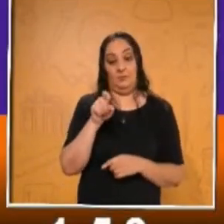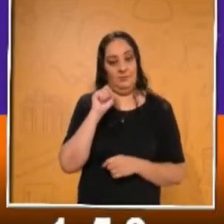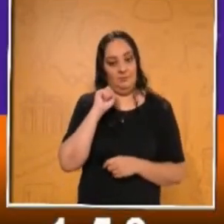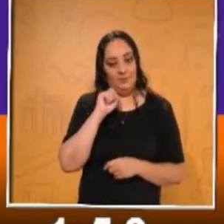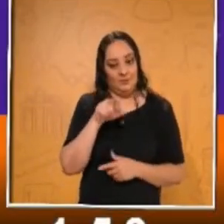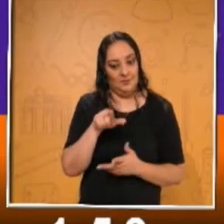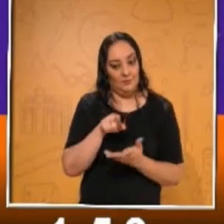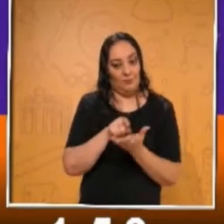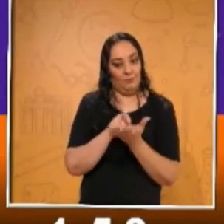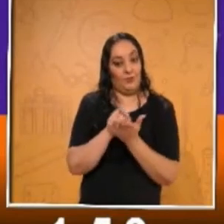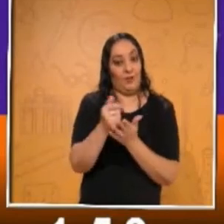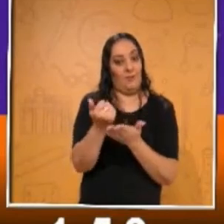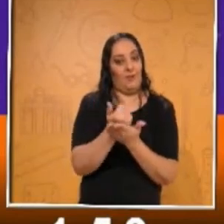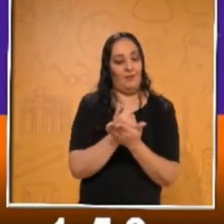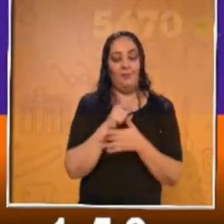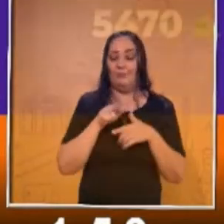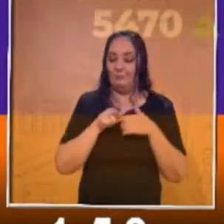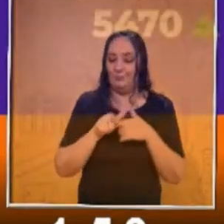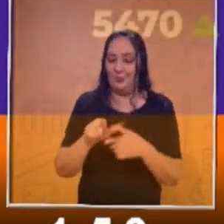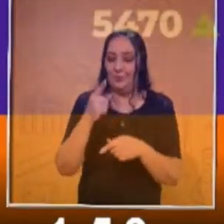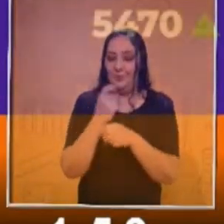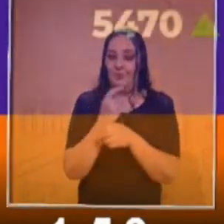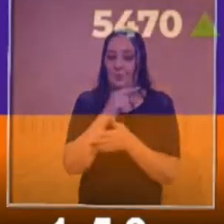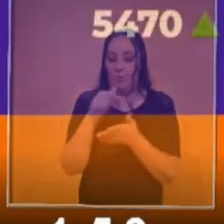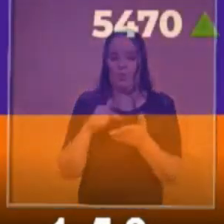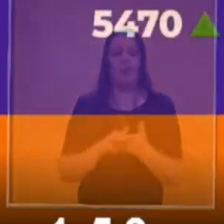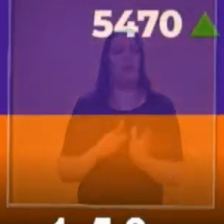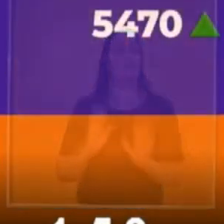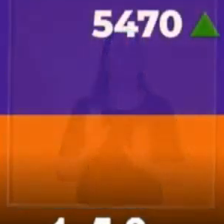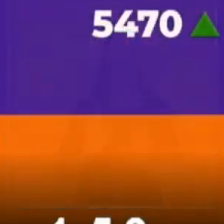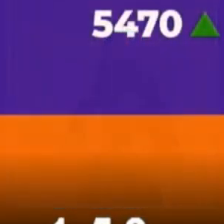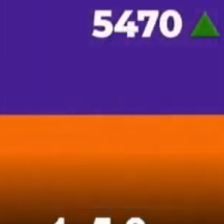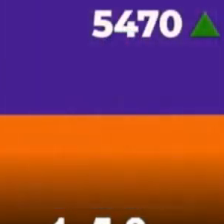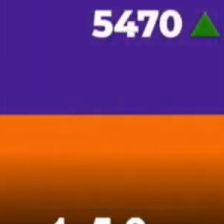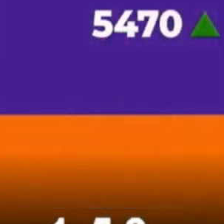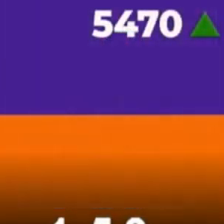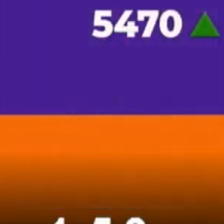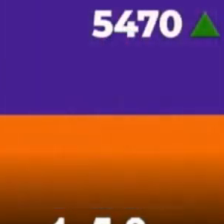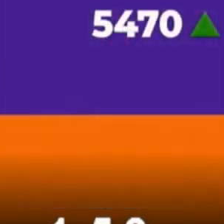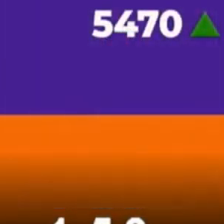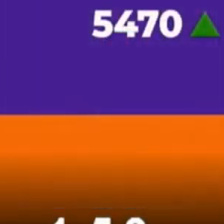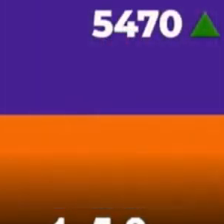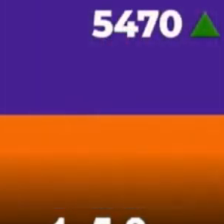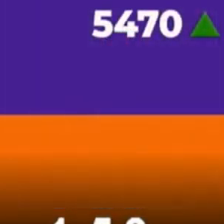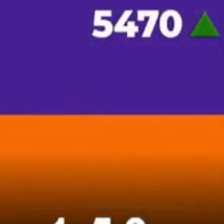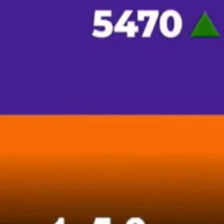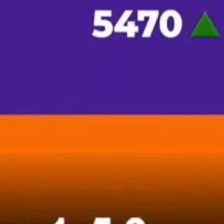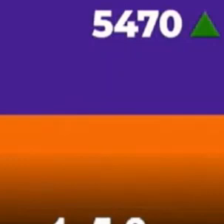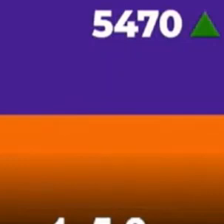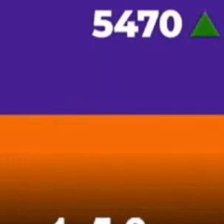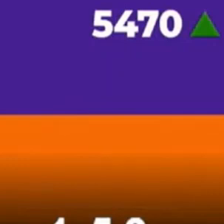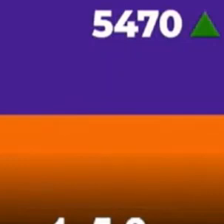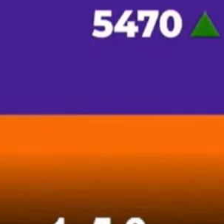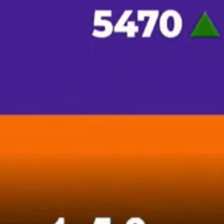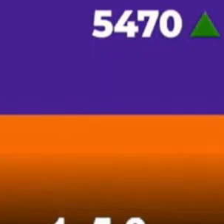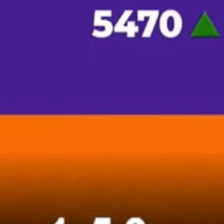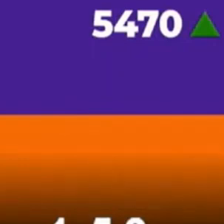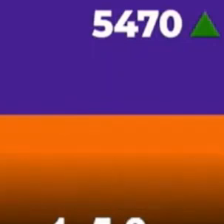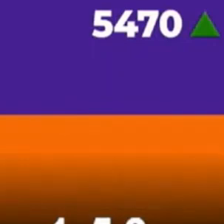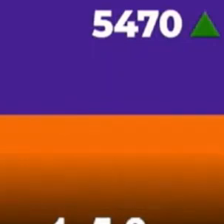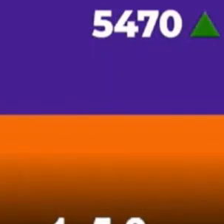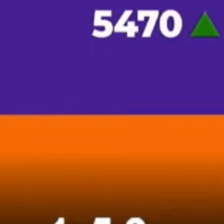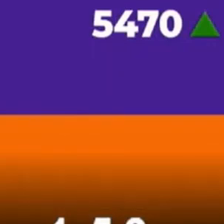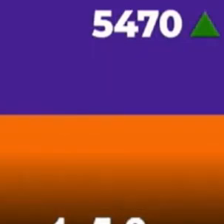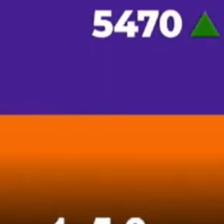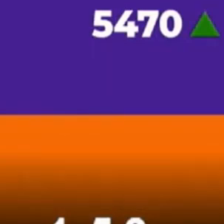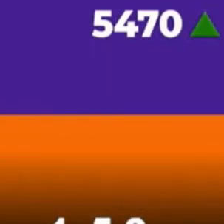amarillo, nadie lo tumba. Sí. Está bien atento. hoy se... Es el único que no ha cambiado. A mí se me hace que es un alumno mío. Ajá, qué eres.